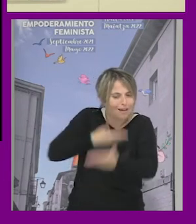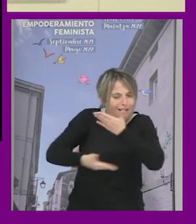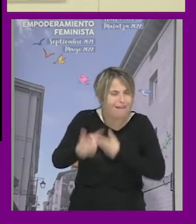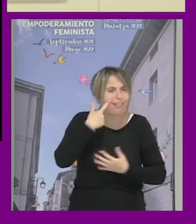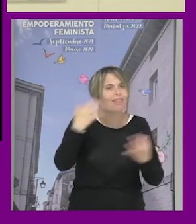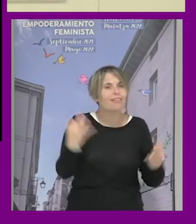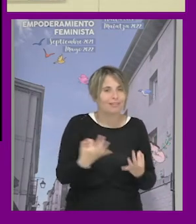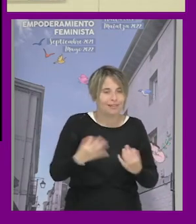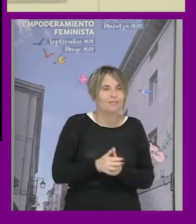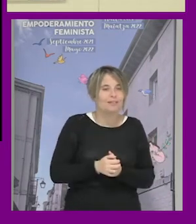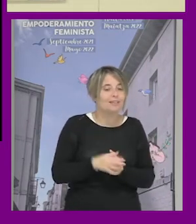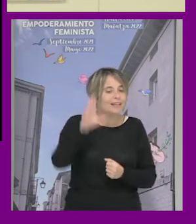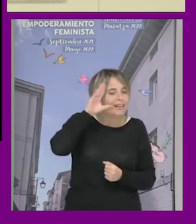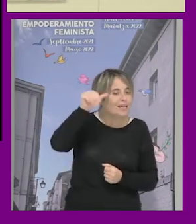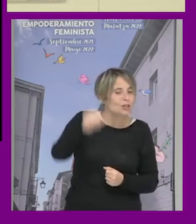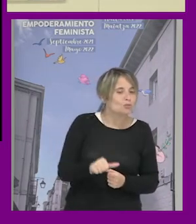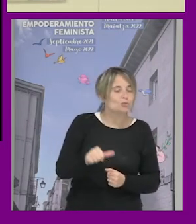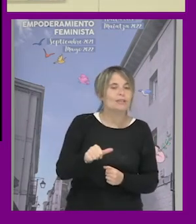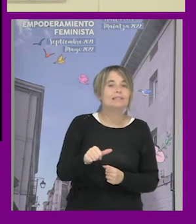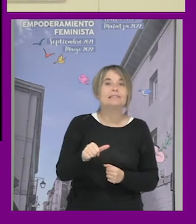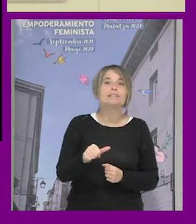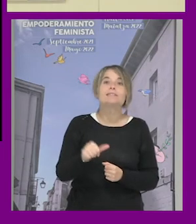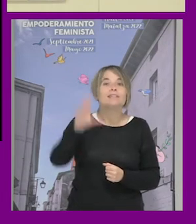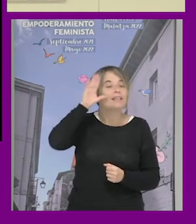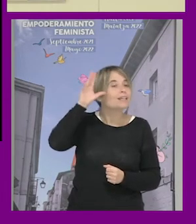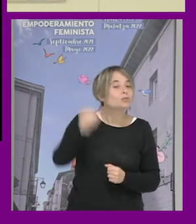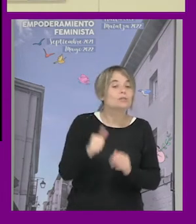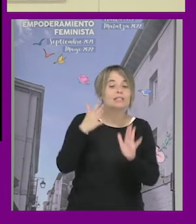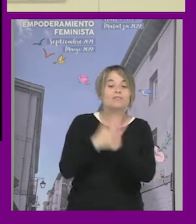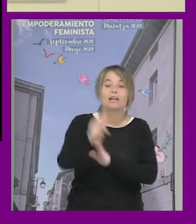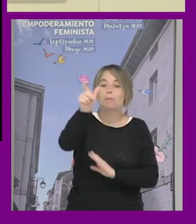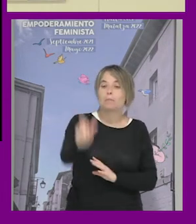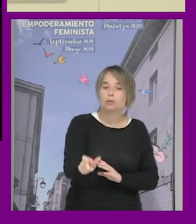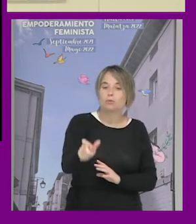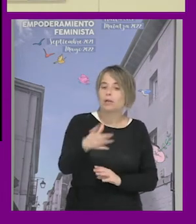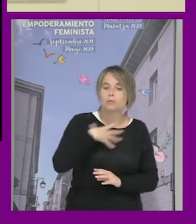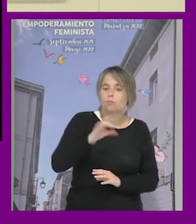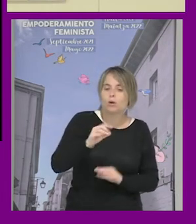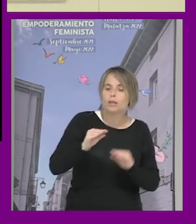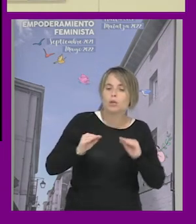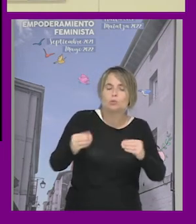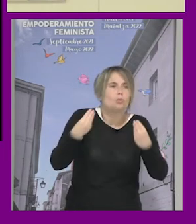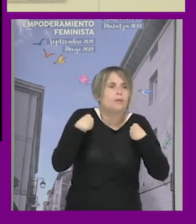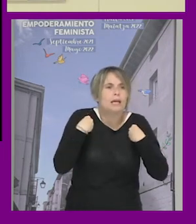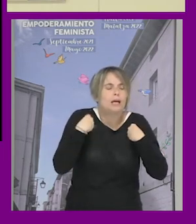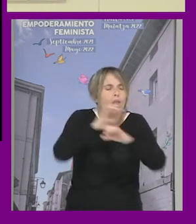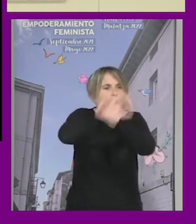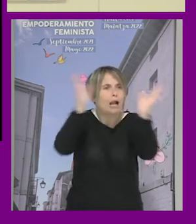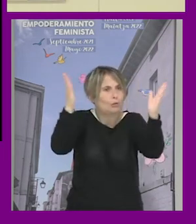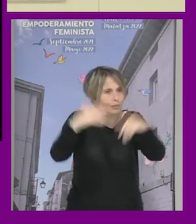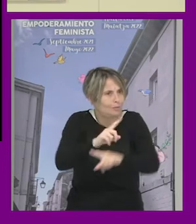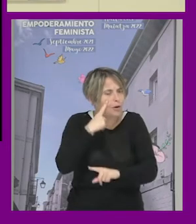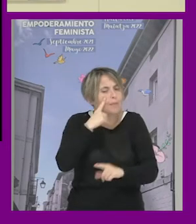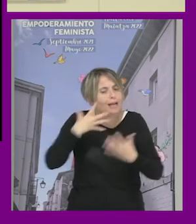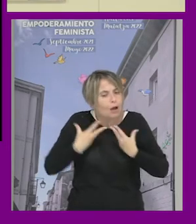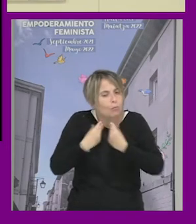y y escuchar tampoco presuponiendo que las otras personas tampoco tienen del todo las claves de su vida es lo que tenemos que que ver cómo